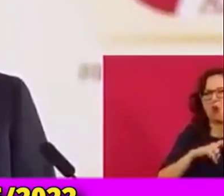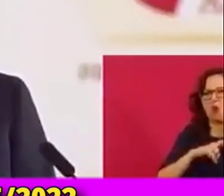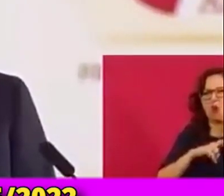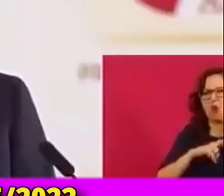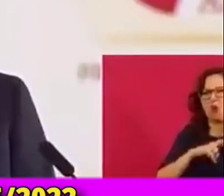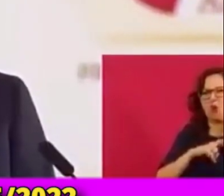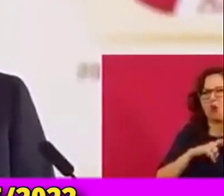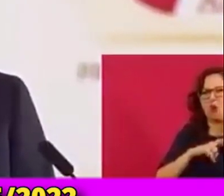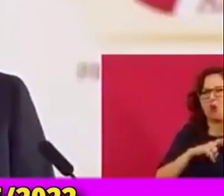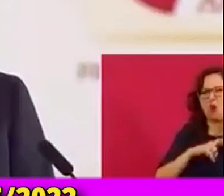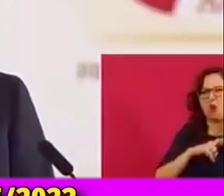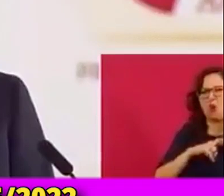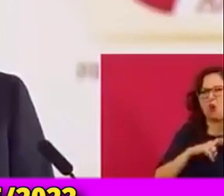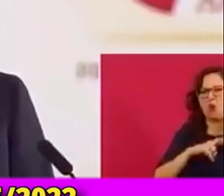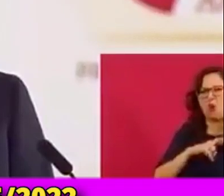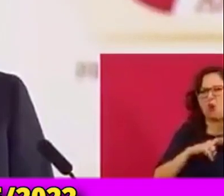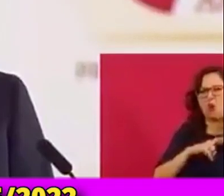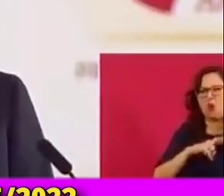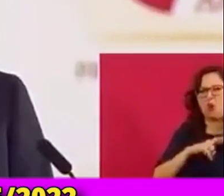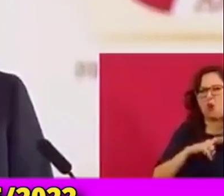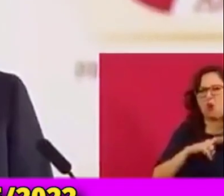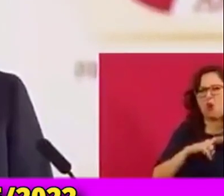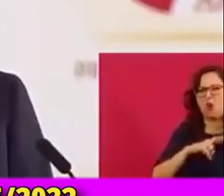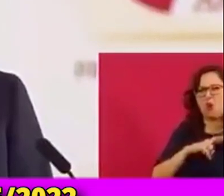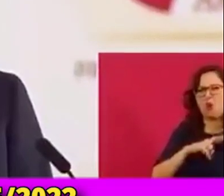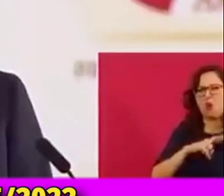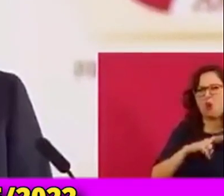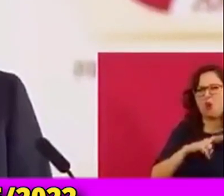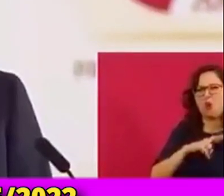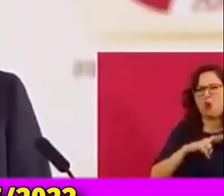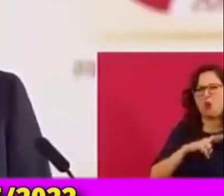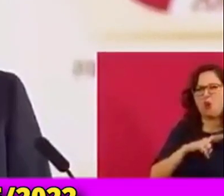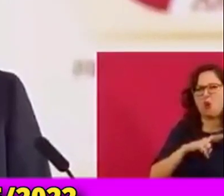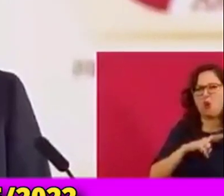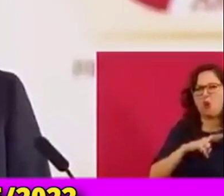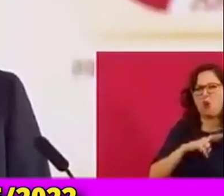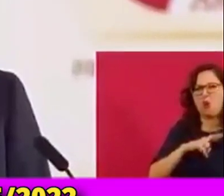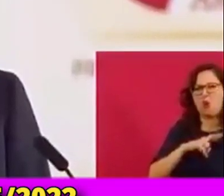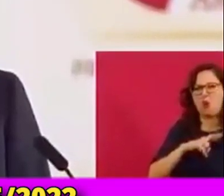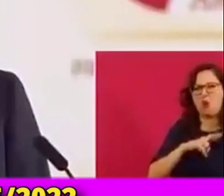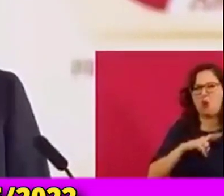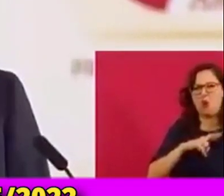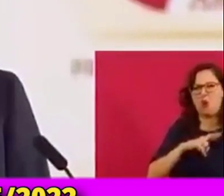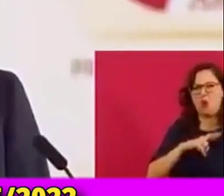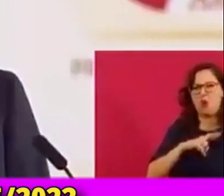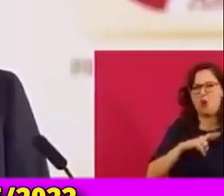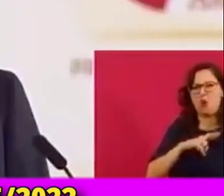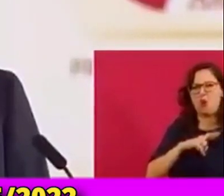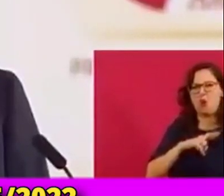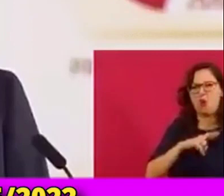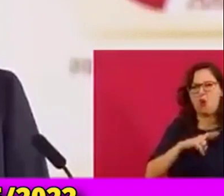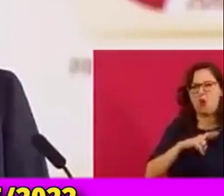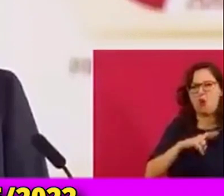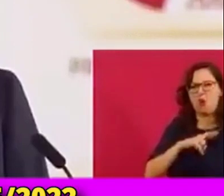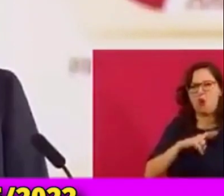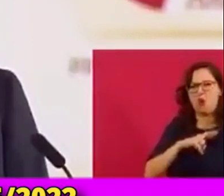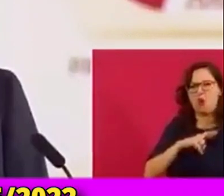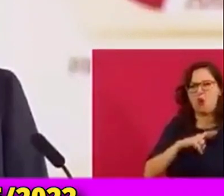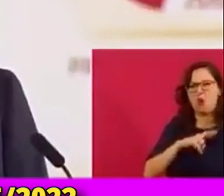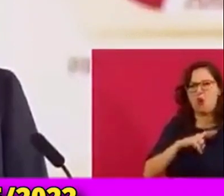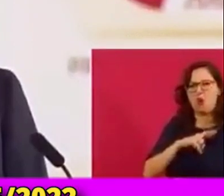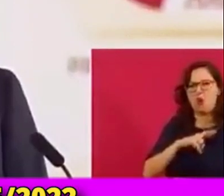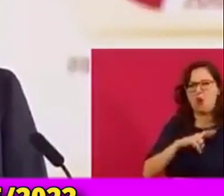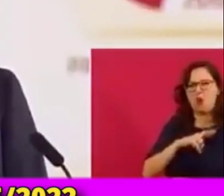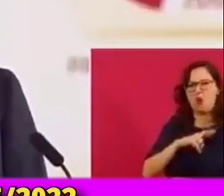que tener la cara dura para decir que es una de las obras más importantes del mundo. Por favor, señores, por